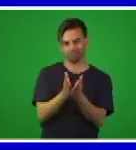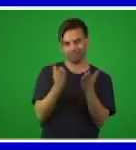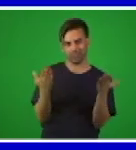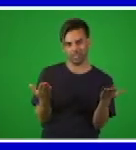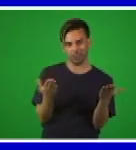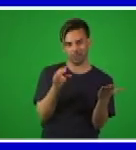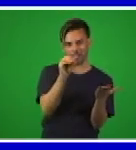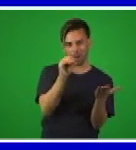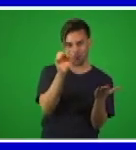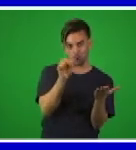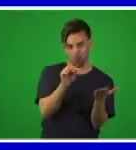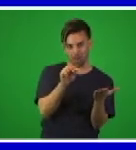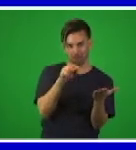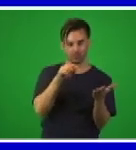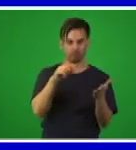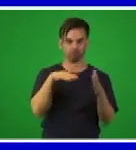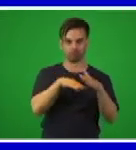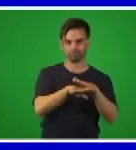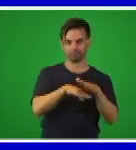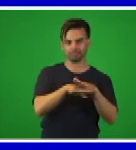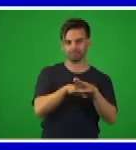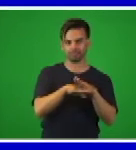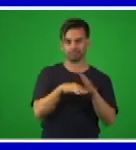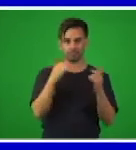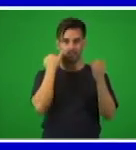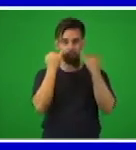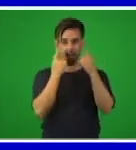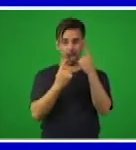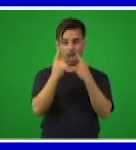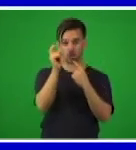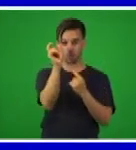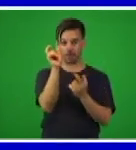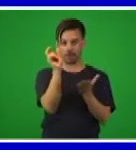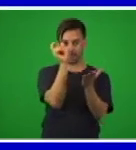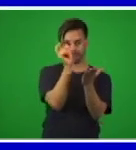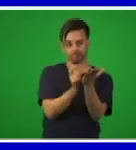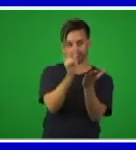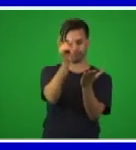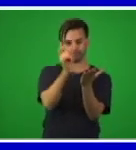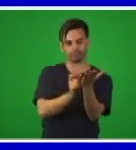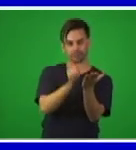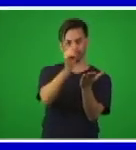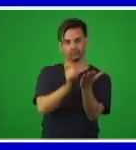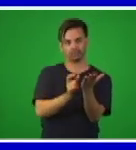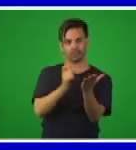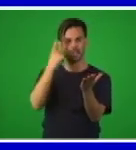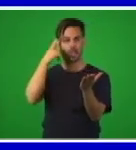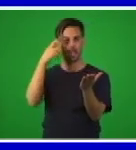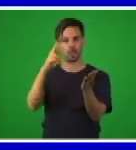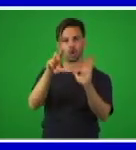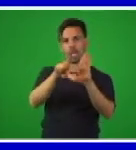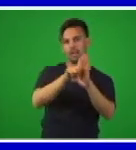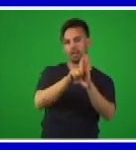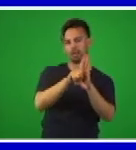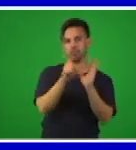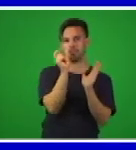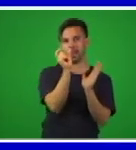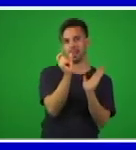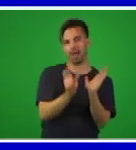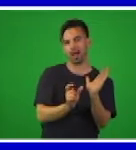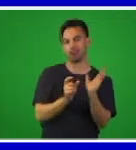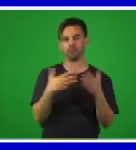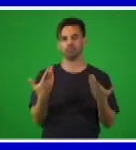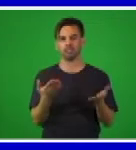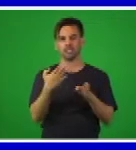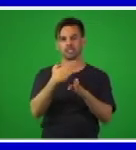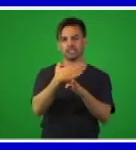palabras, escribirlas correctamente y asociar la palabra con su significado. Bueno, el texto de la niña y el